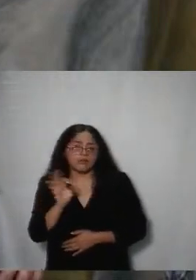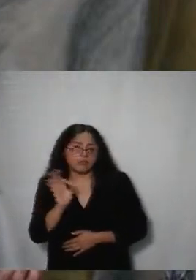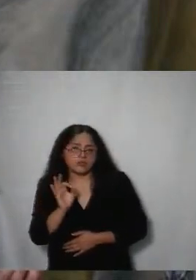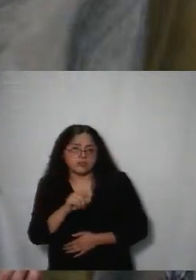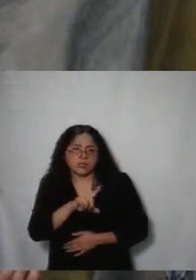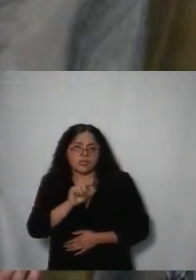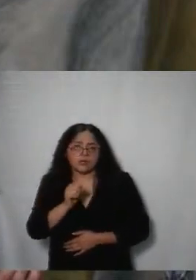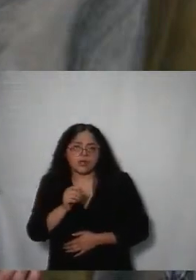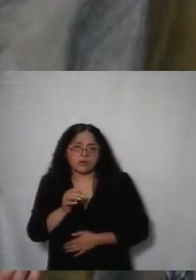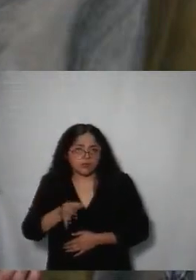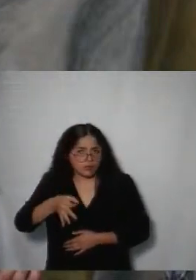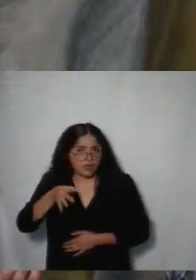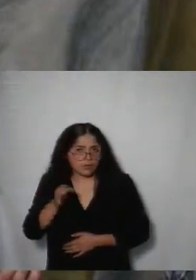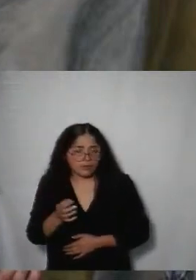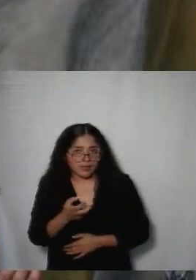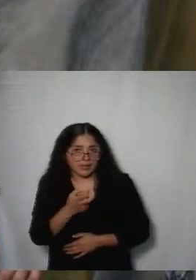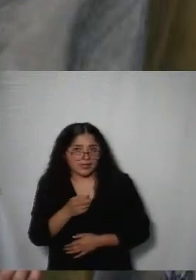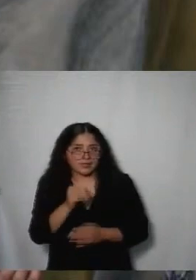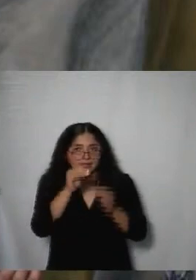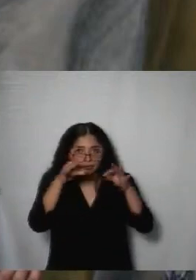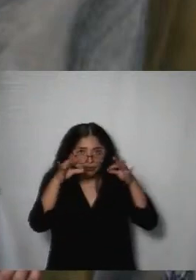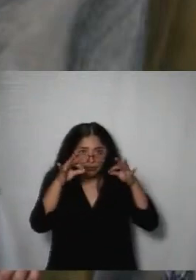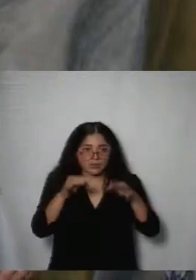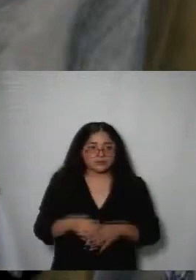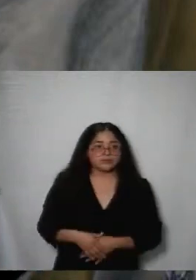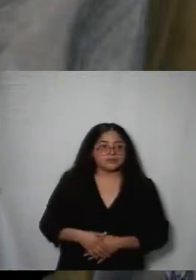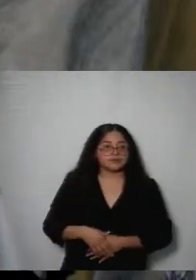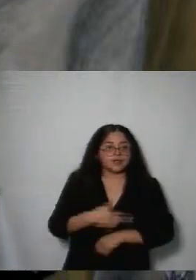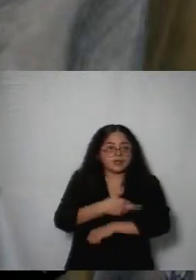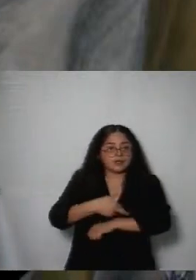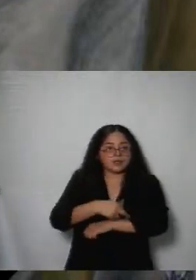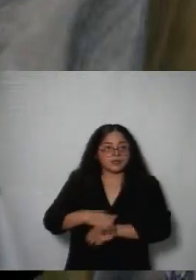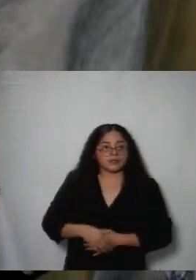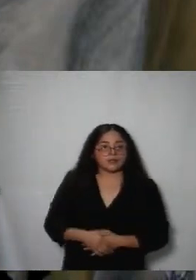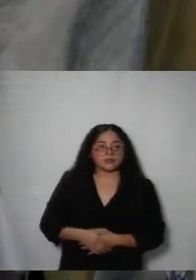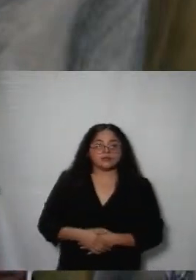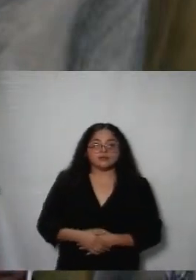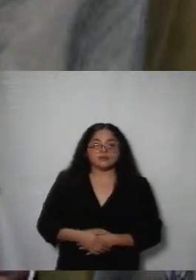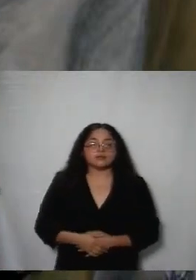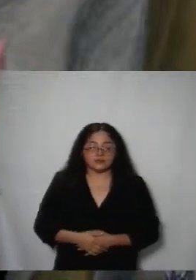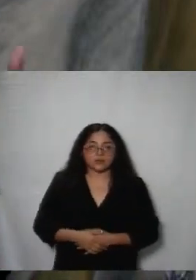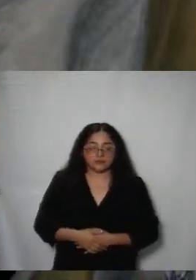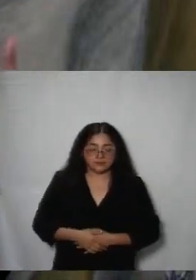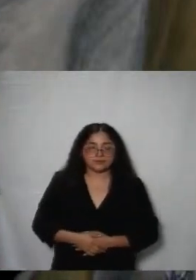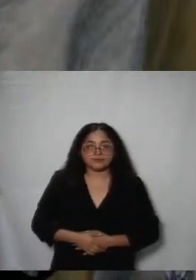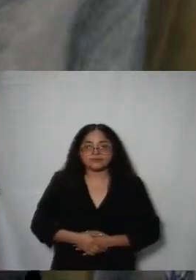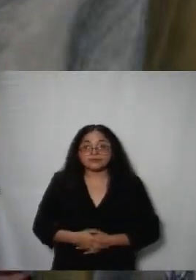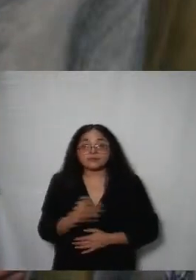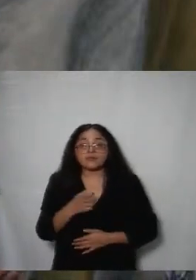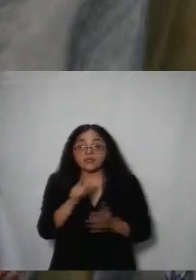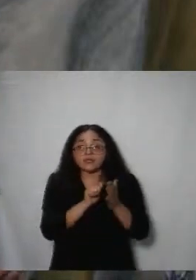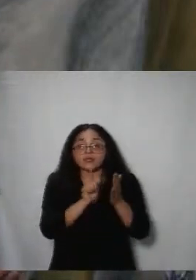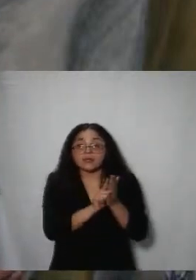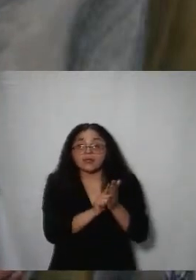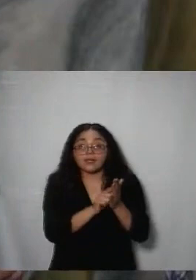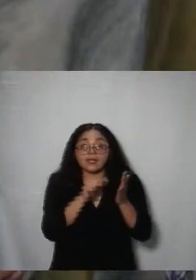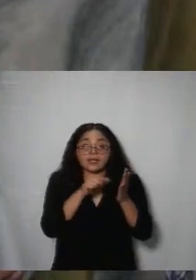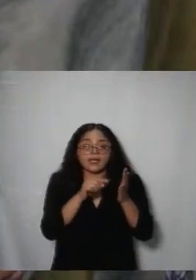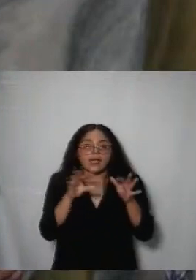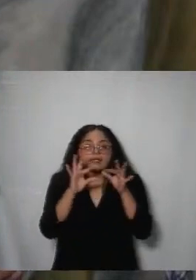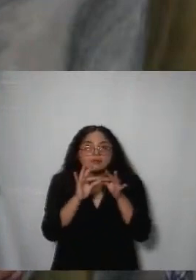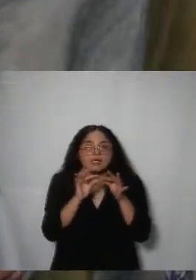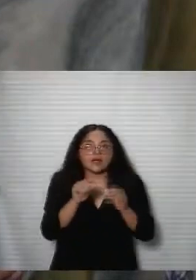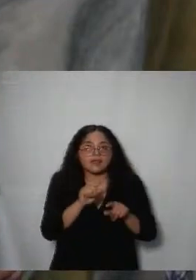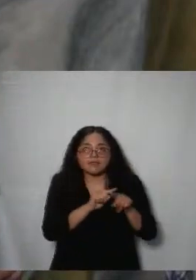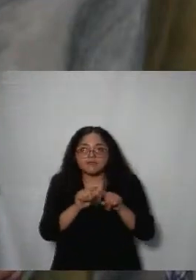aprobada en esta sesión en esta política de transparencia proactiva parte de un marco normativo parte de diferentes definiciones como las que